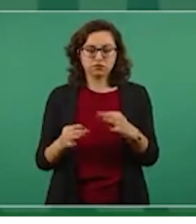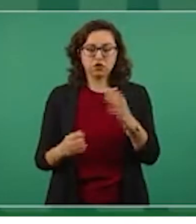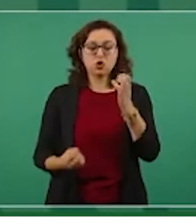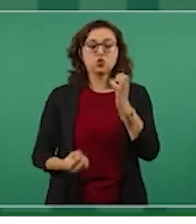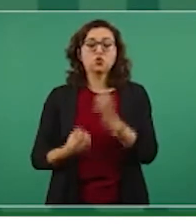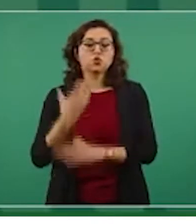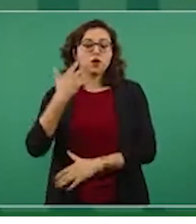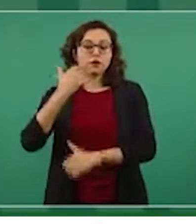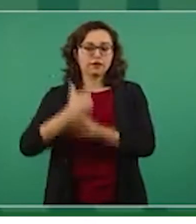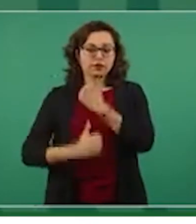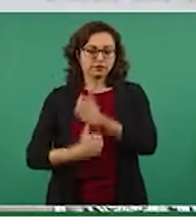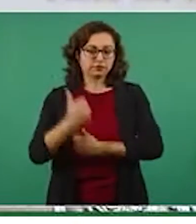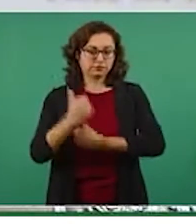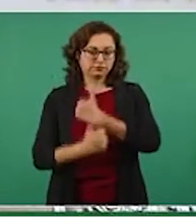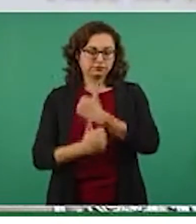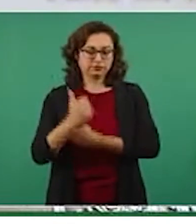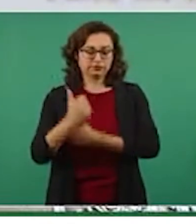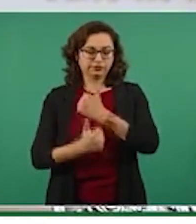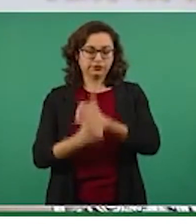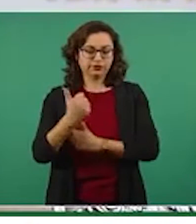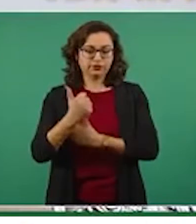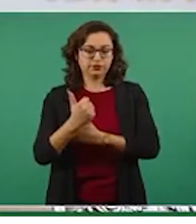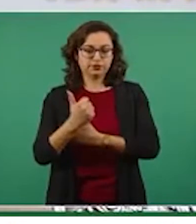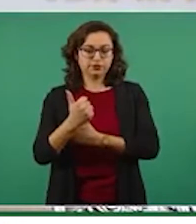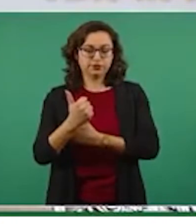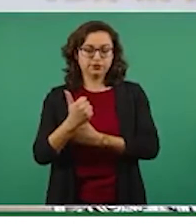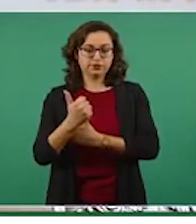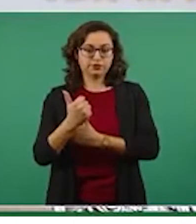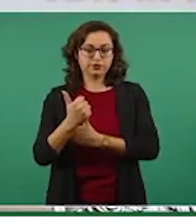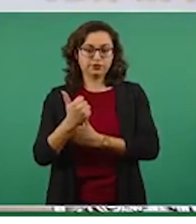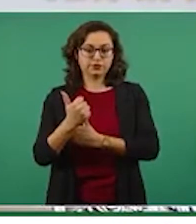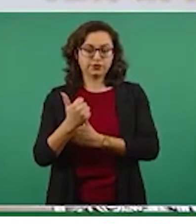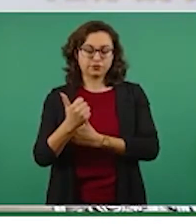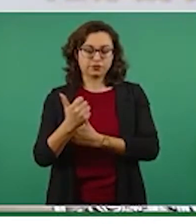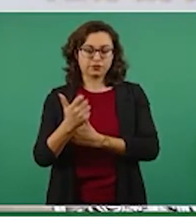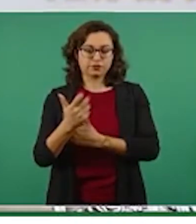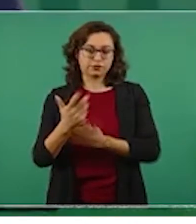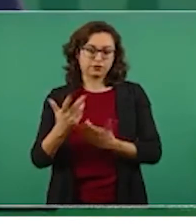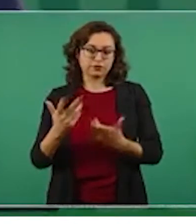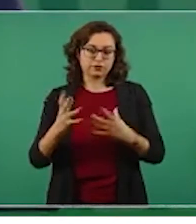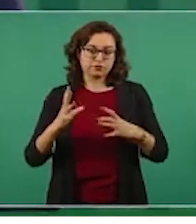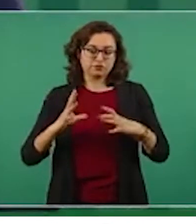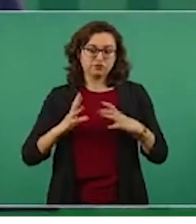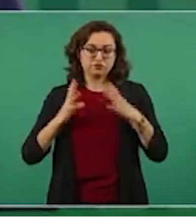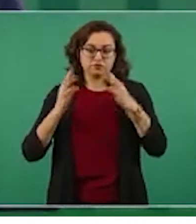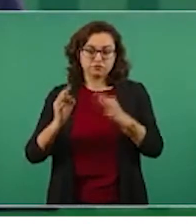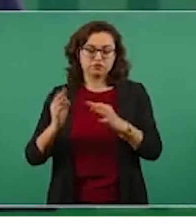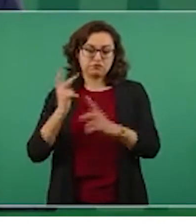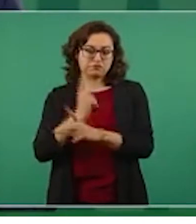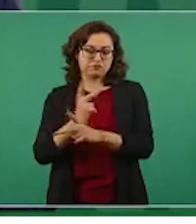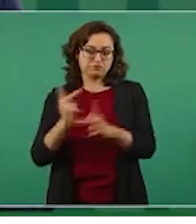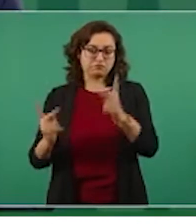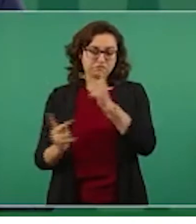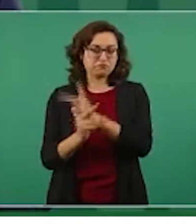una profesión en nivel medio superior